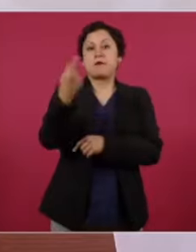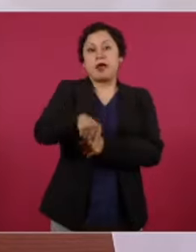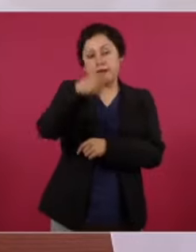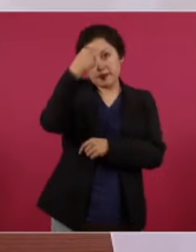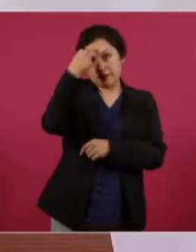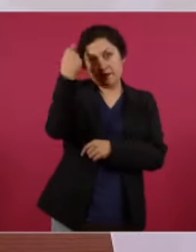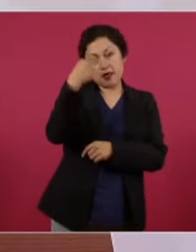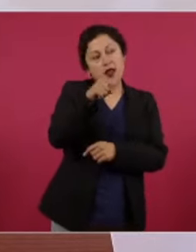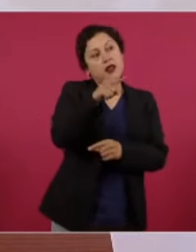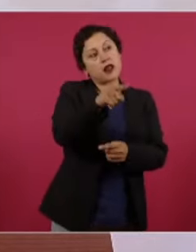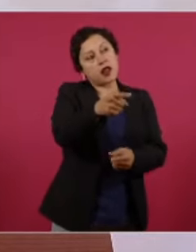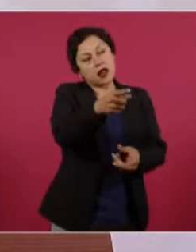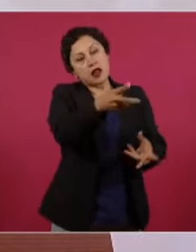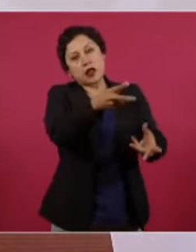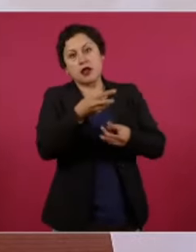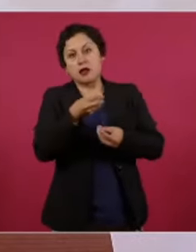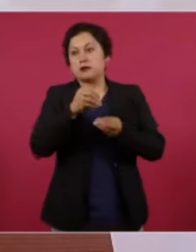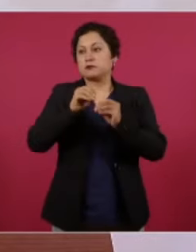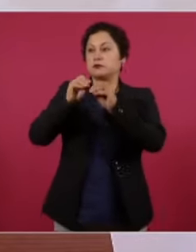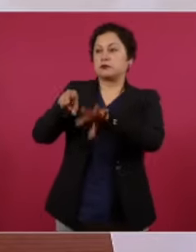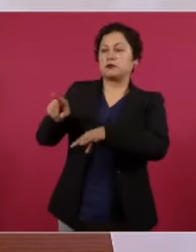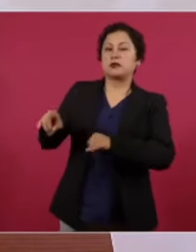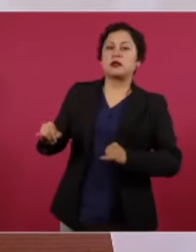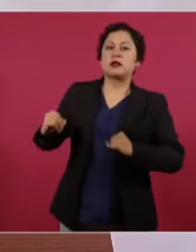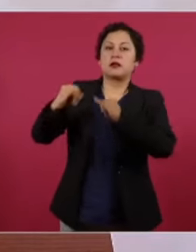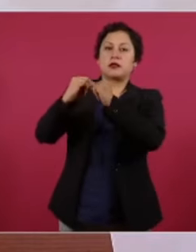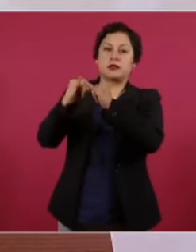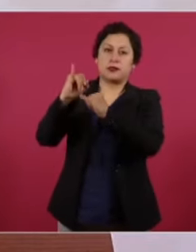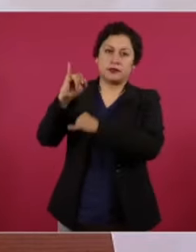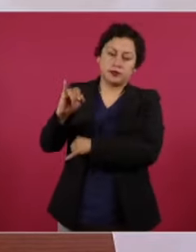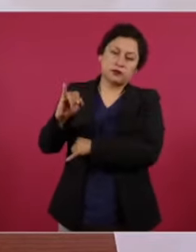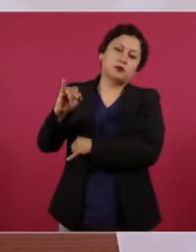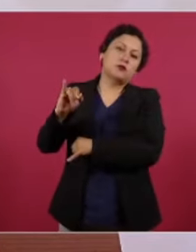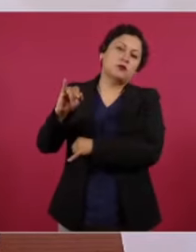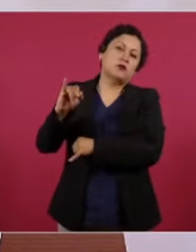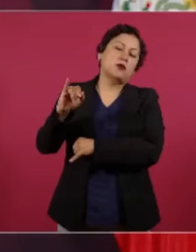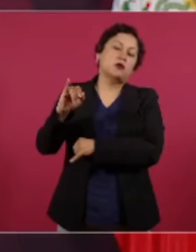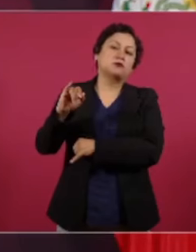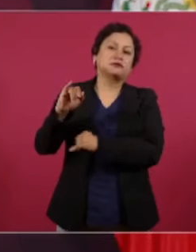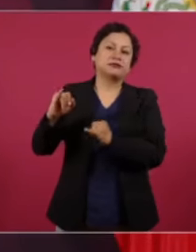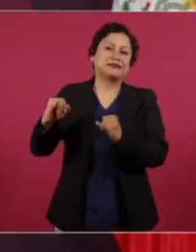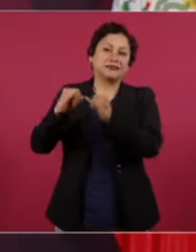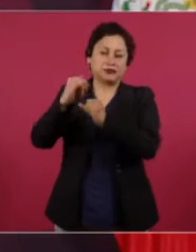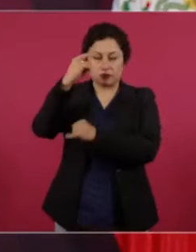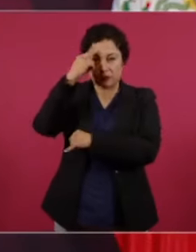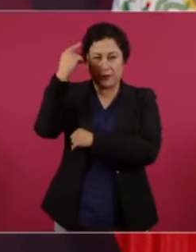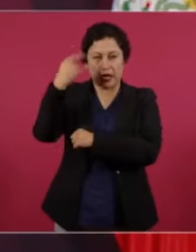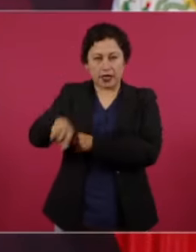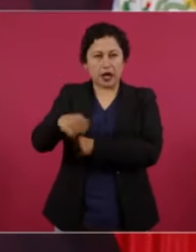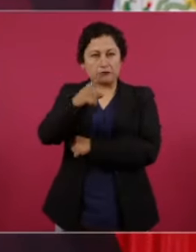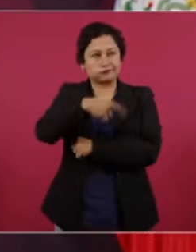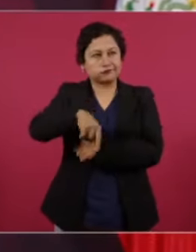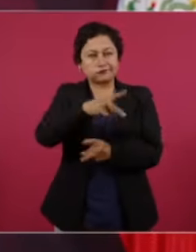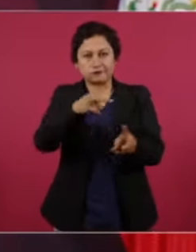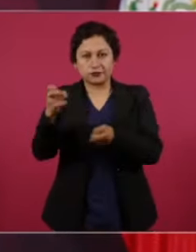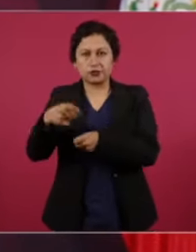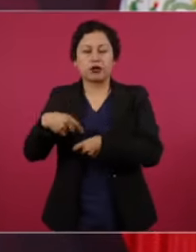Yo tenía la preocupación porque ya estamos terminando y queremos